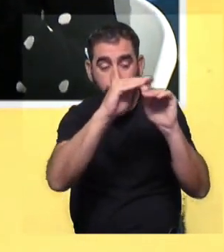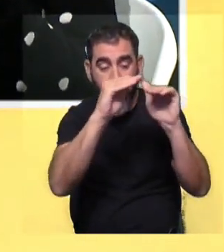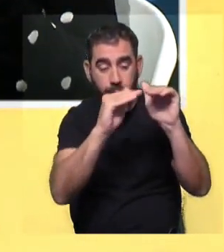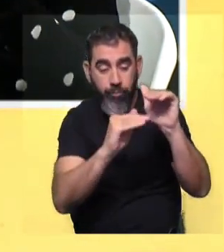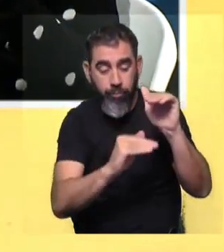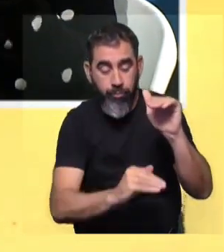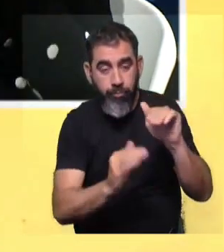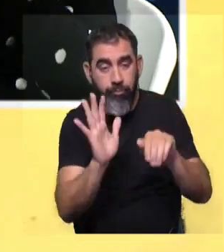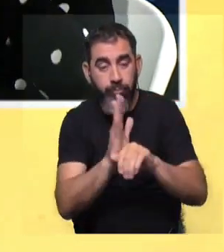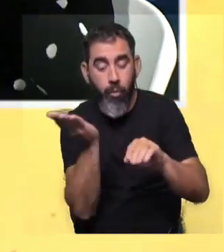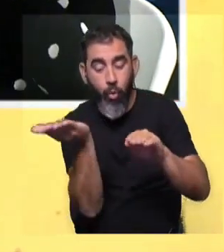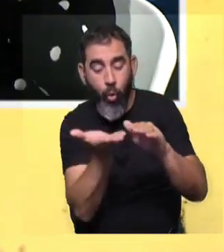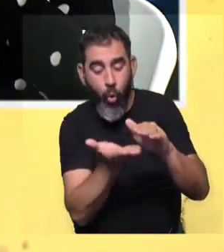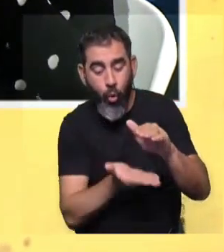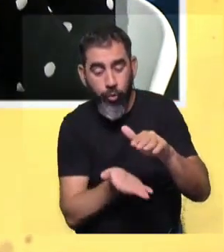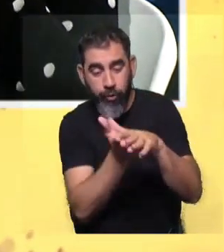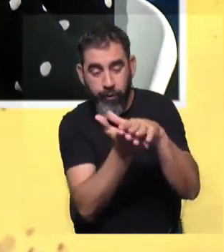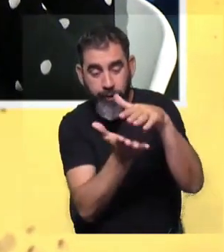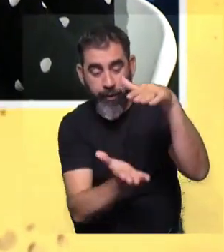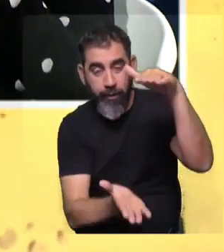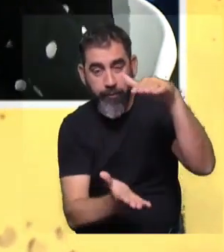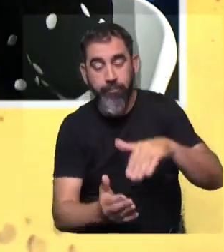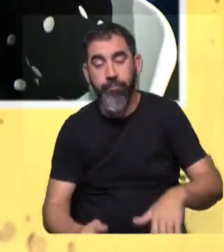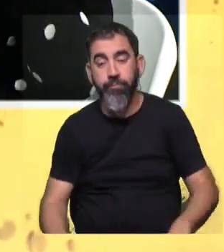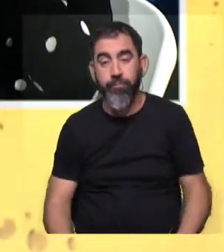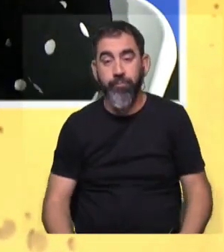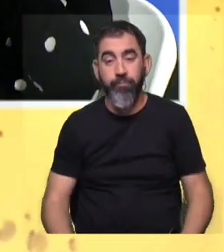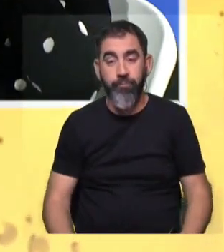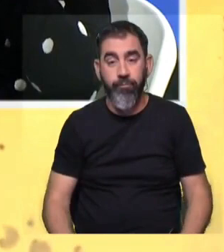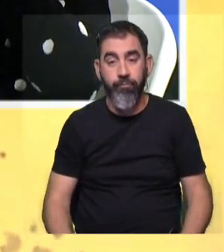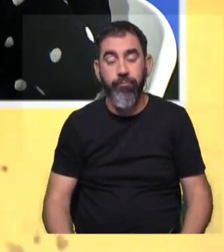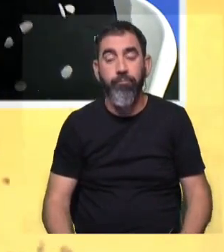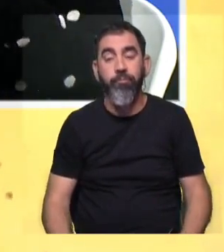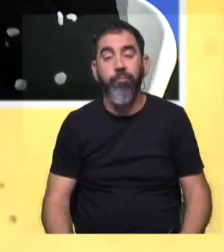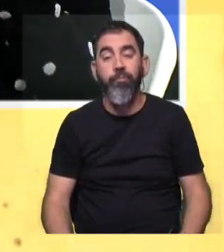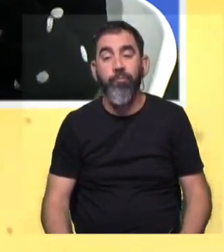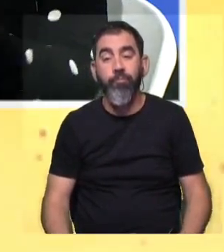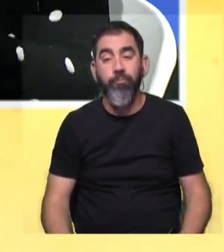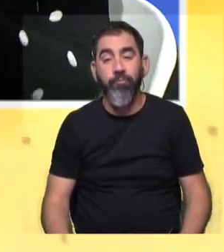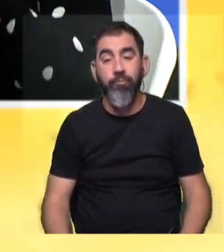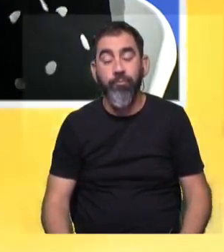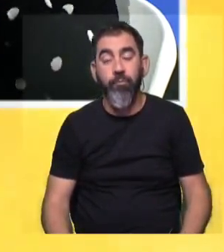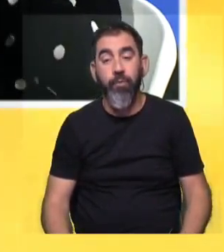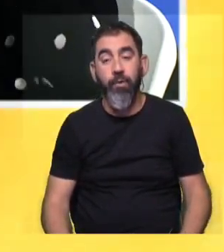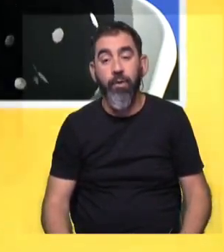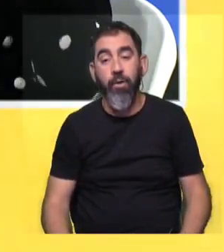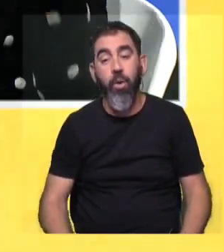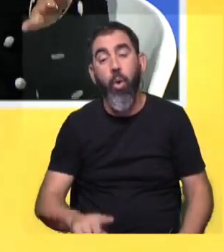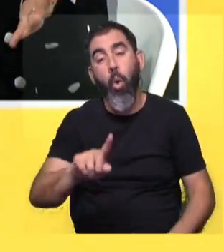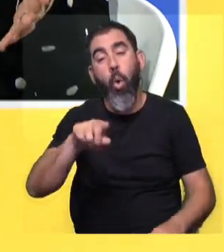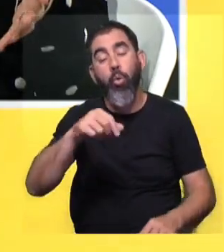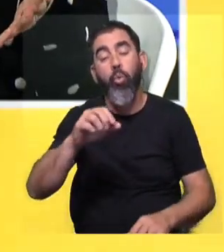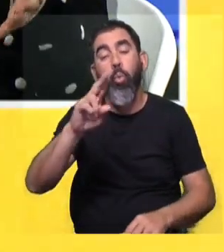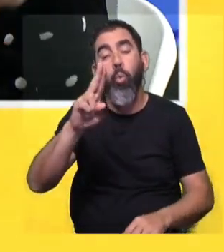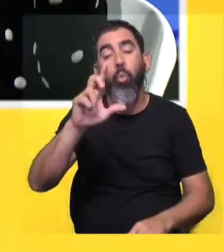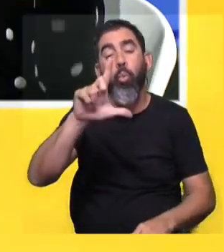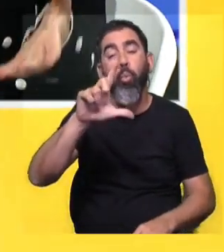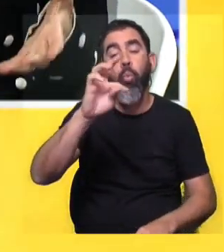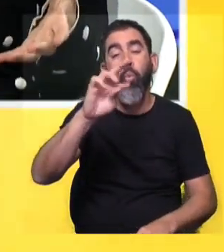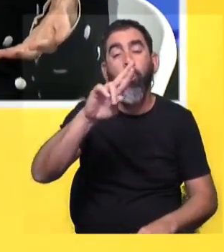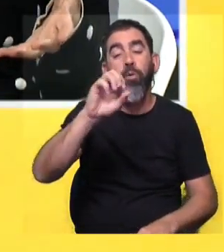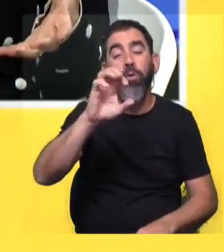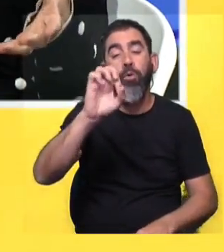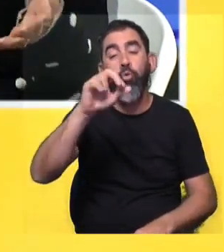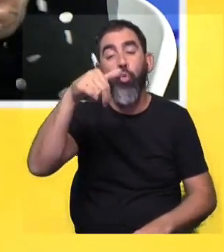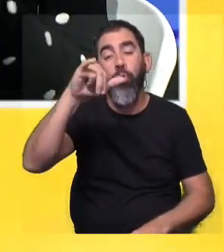como si lo tajearan capas y visualizar lo que ocurre a distintas profundidades. En el caso del ultrasonido se usa otro tipo de agente físico,